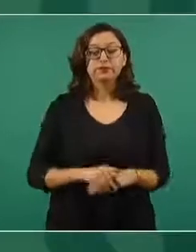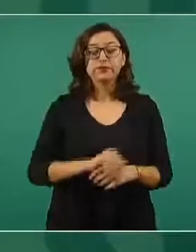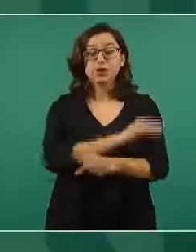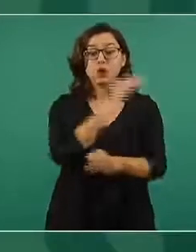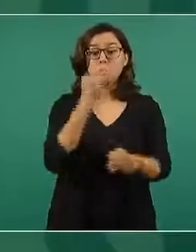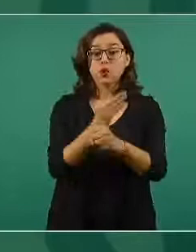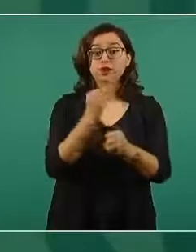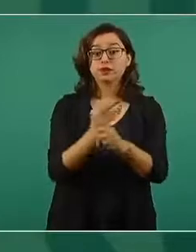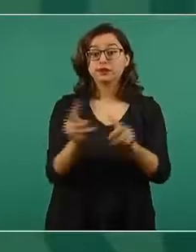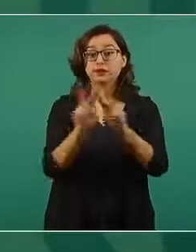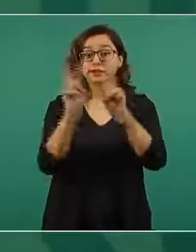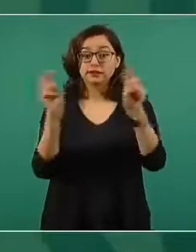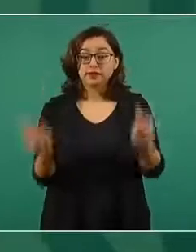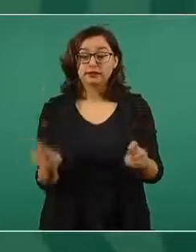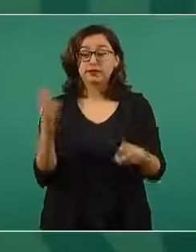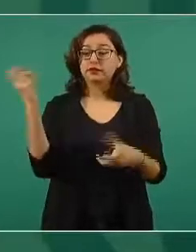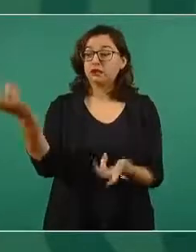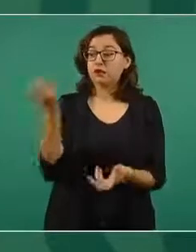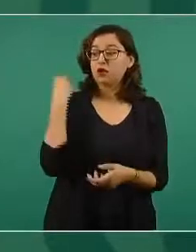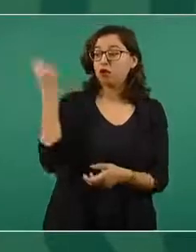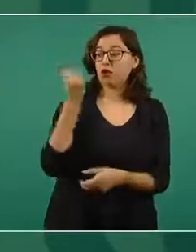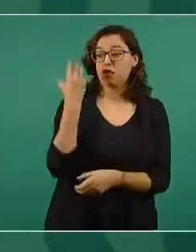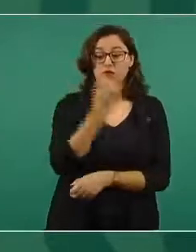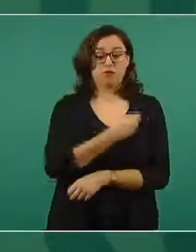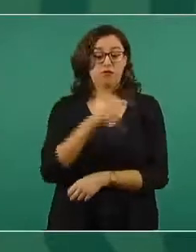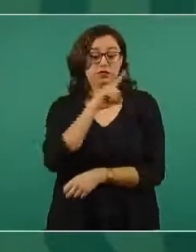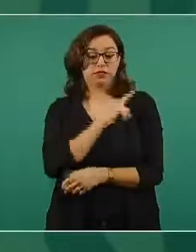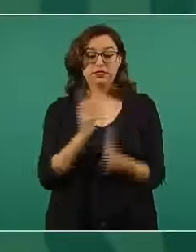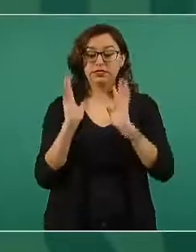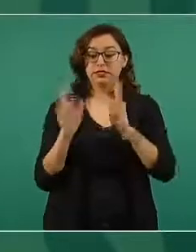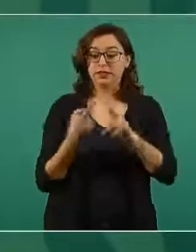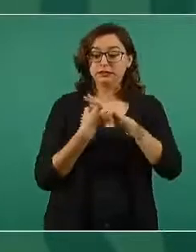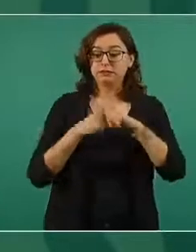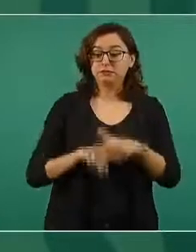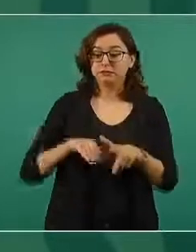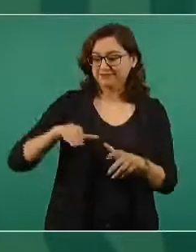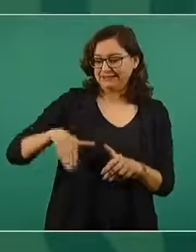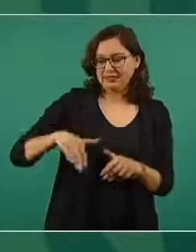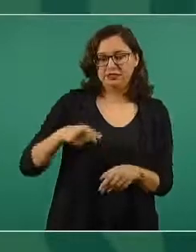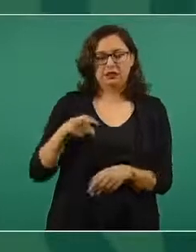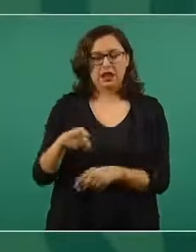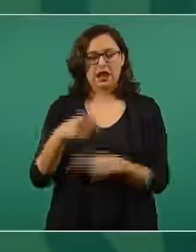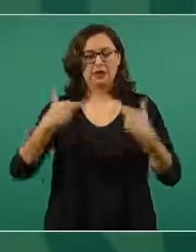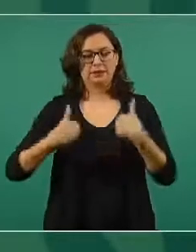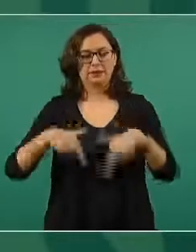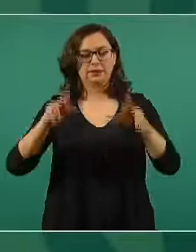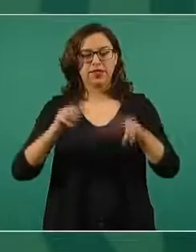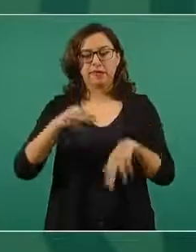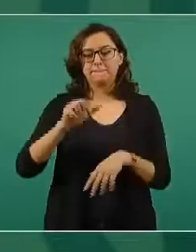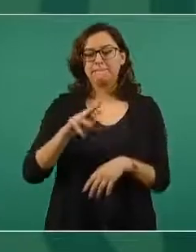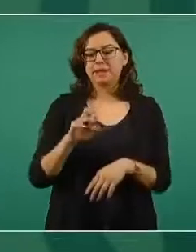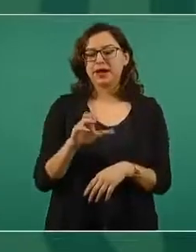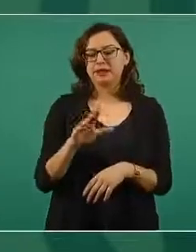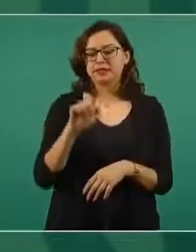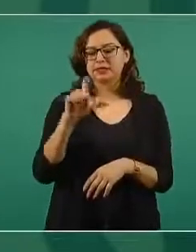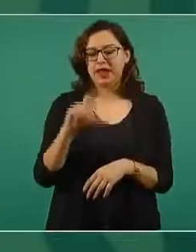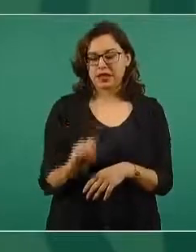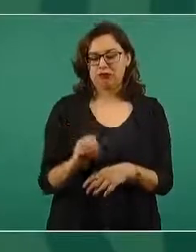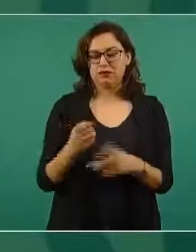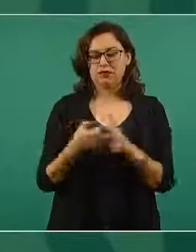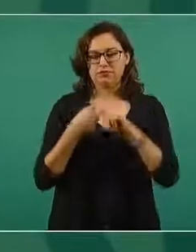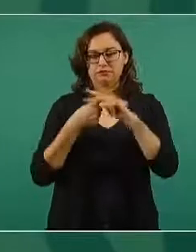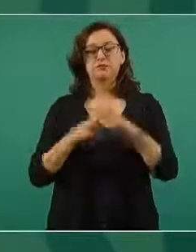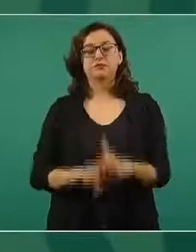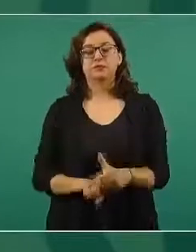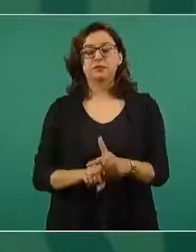con la presentación del canciller Marcelo Ebrard, cumplimos 21 semanas con